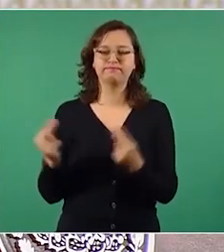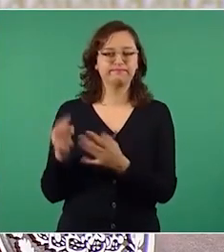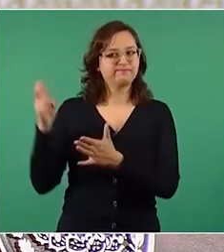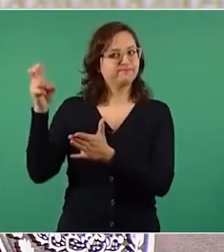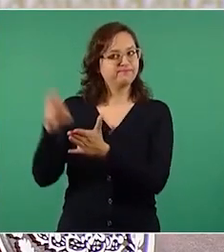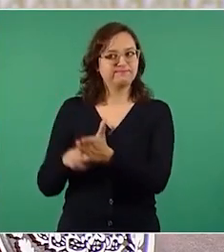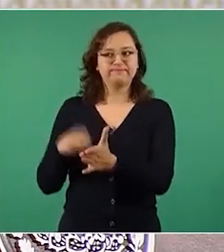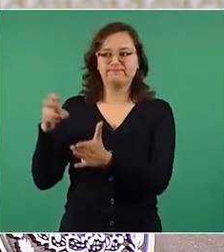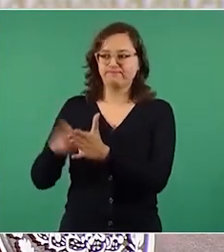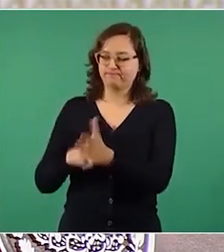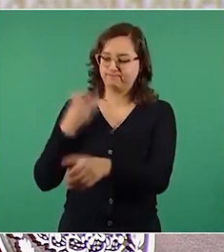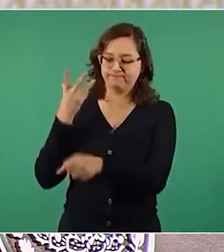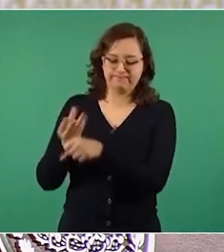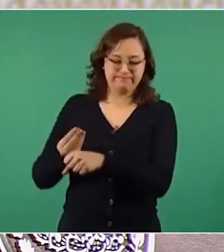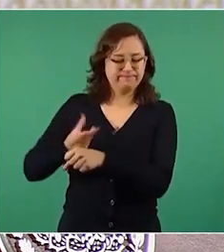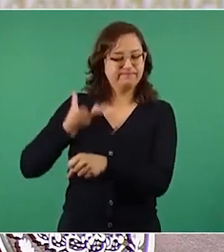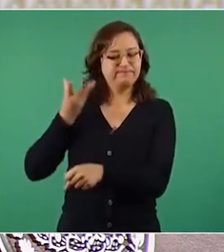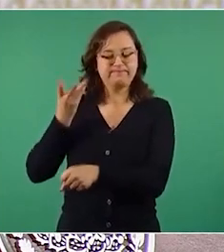con las elecciones